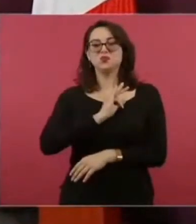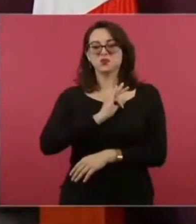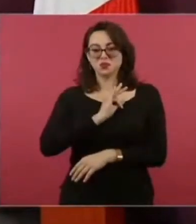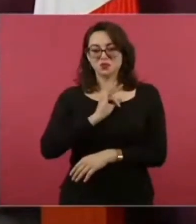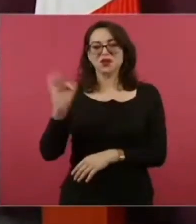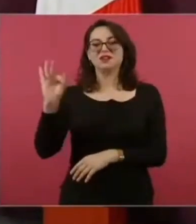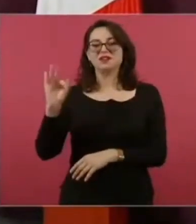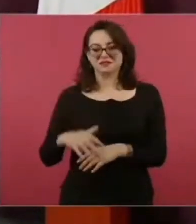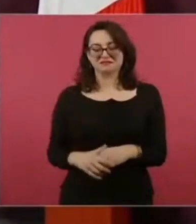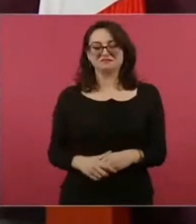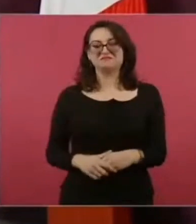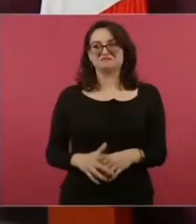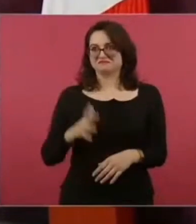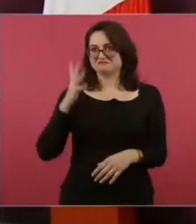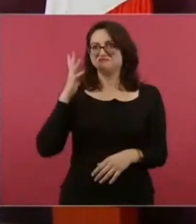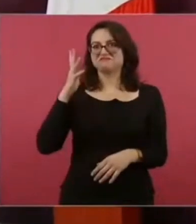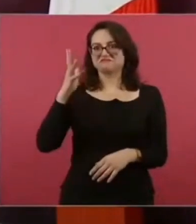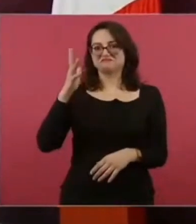con más